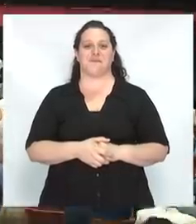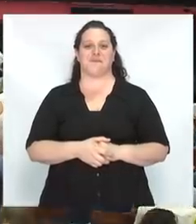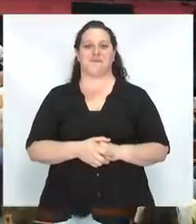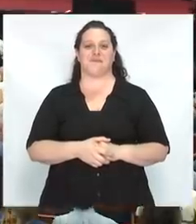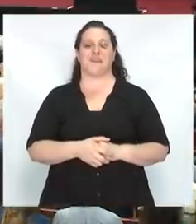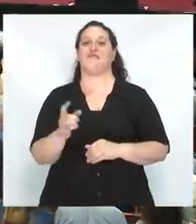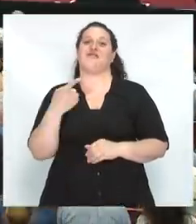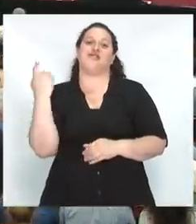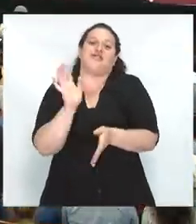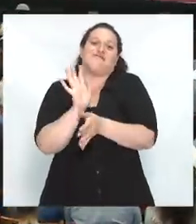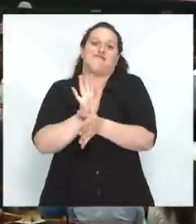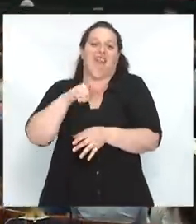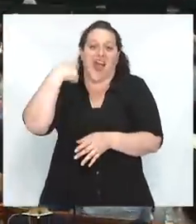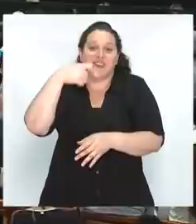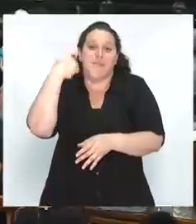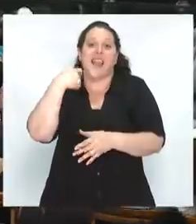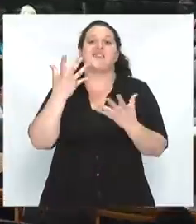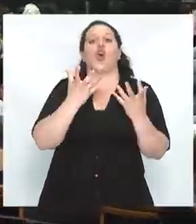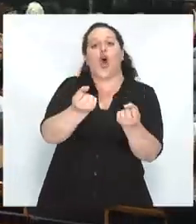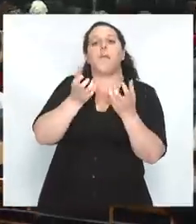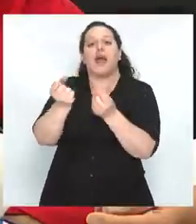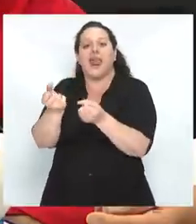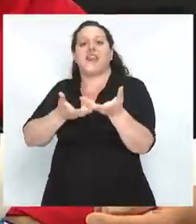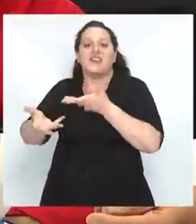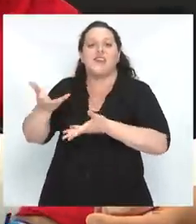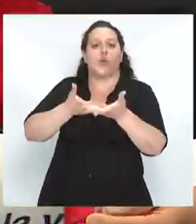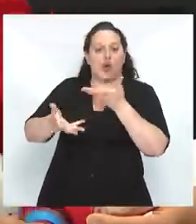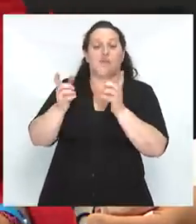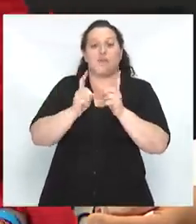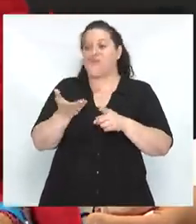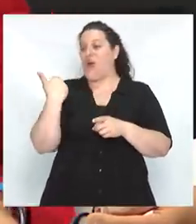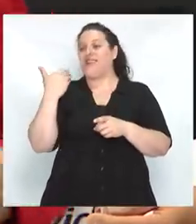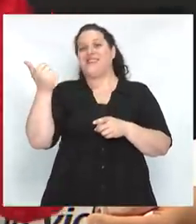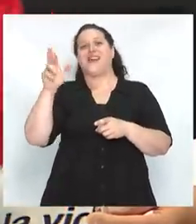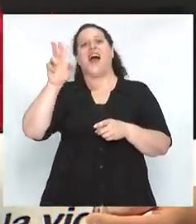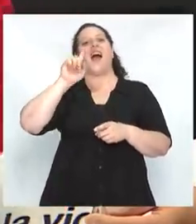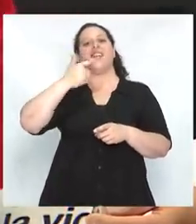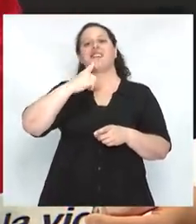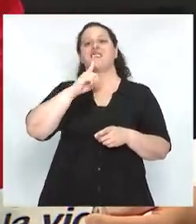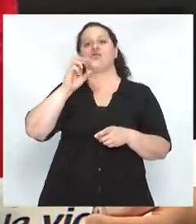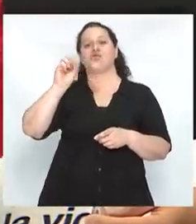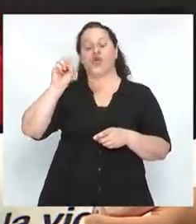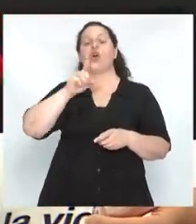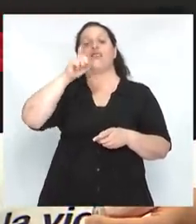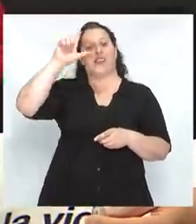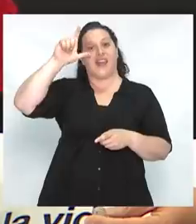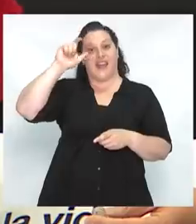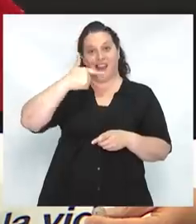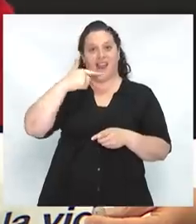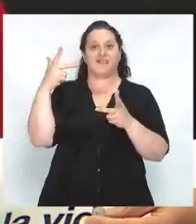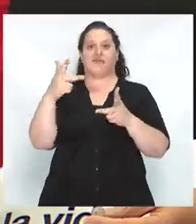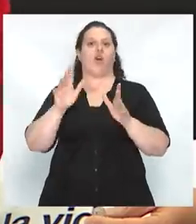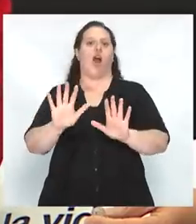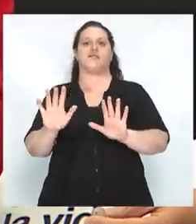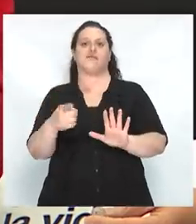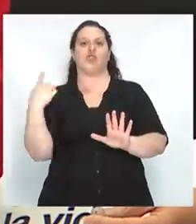Somos animales cooperativos, como dijo Aristóteles, por definición. Y en el momento en que en nombre del